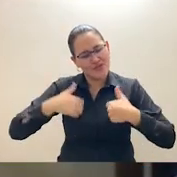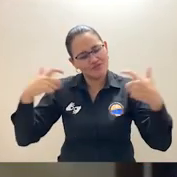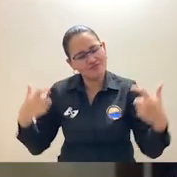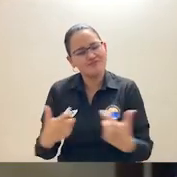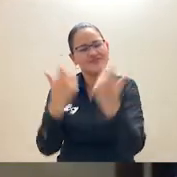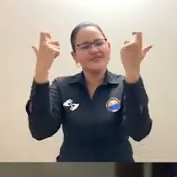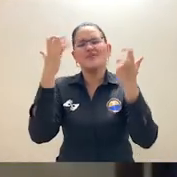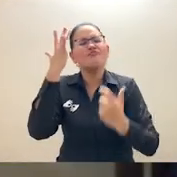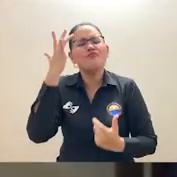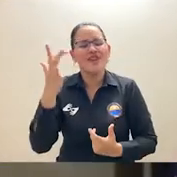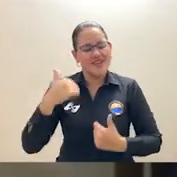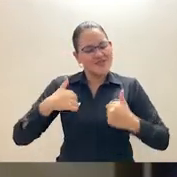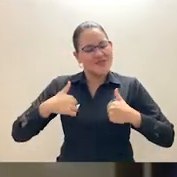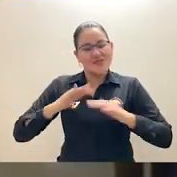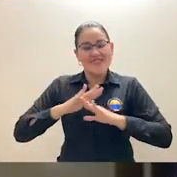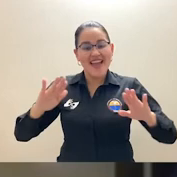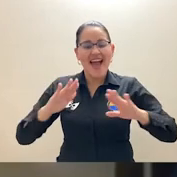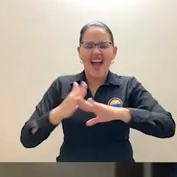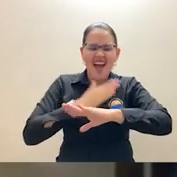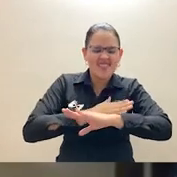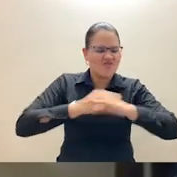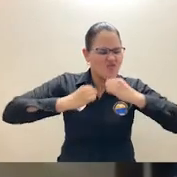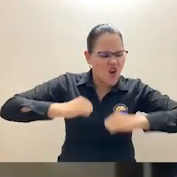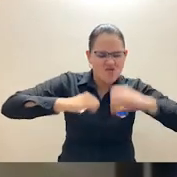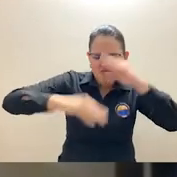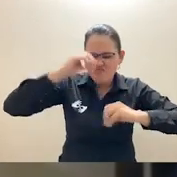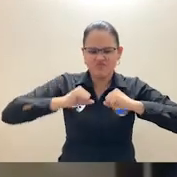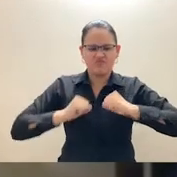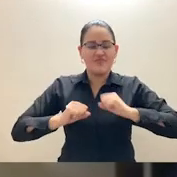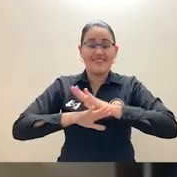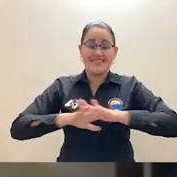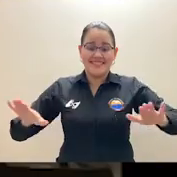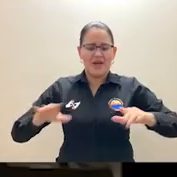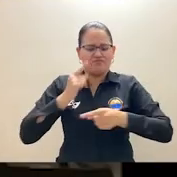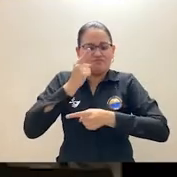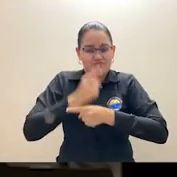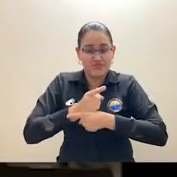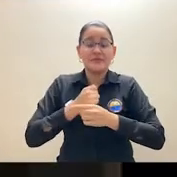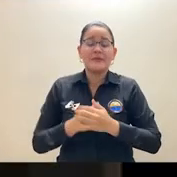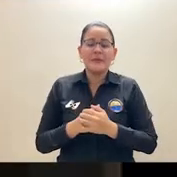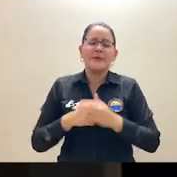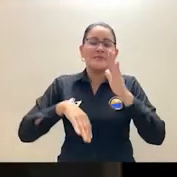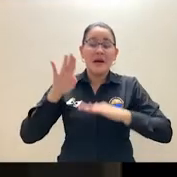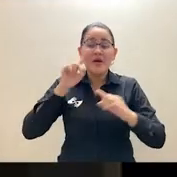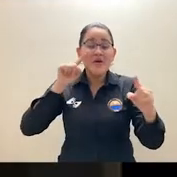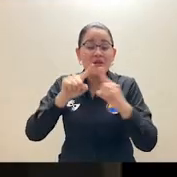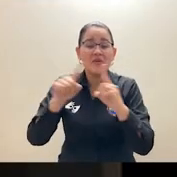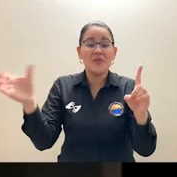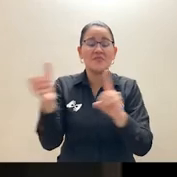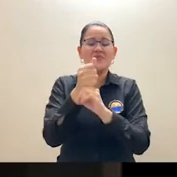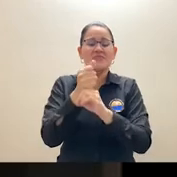deber cumplido, por una meta destazada, por concluir aquello que algún día, en algún tiempo o algún día,